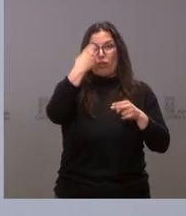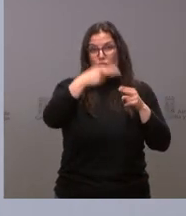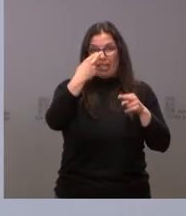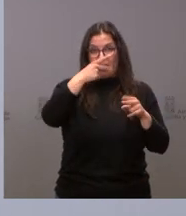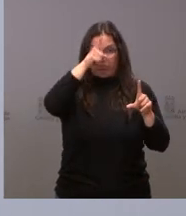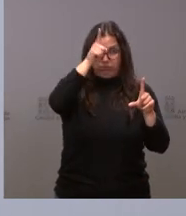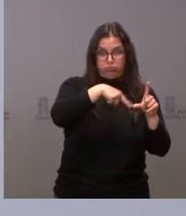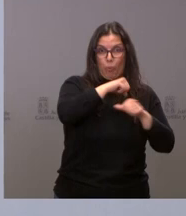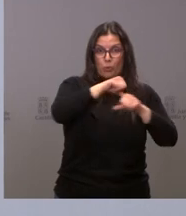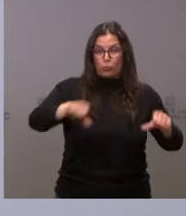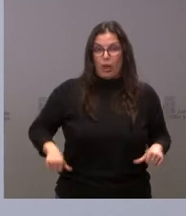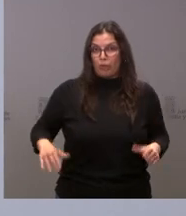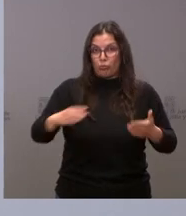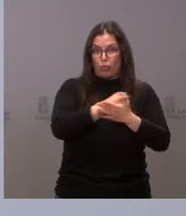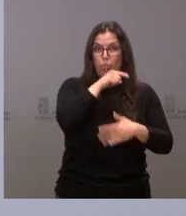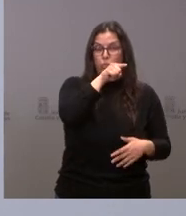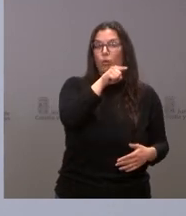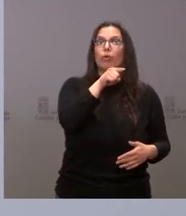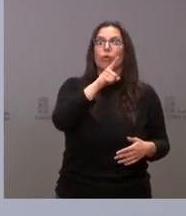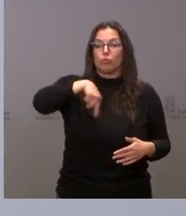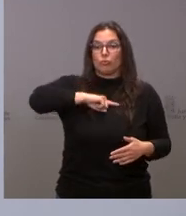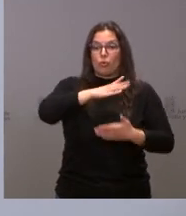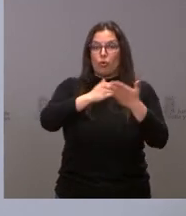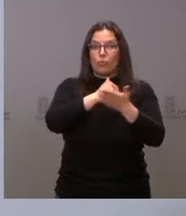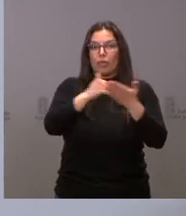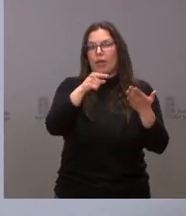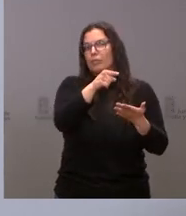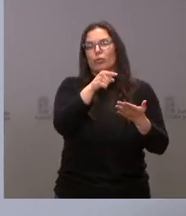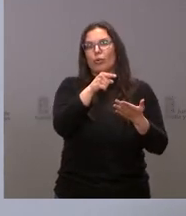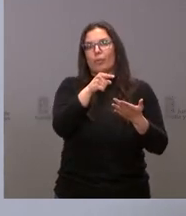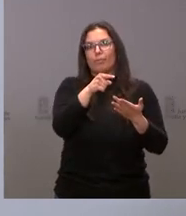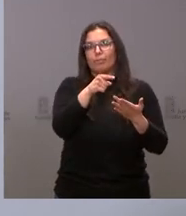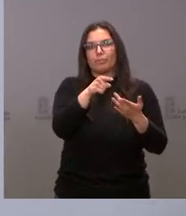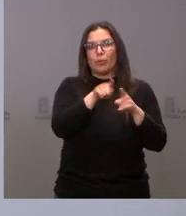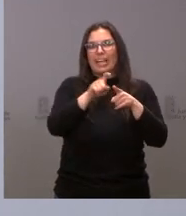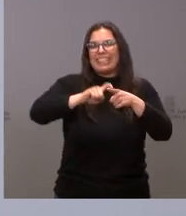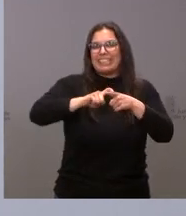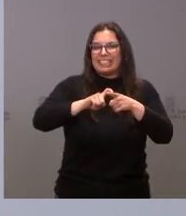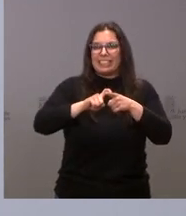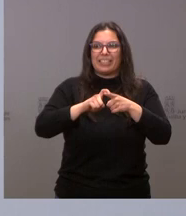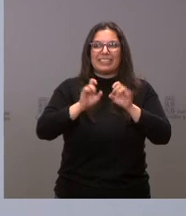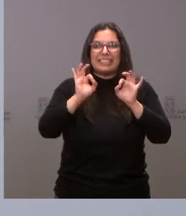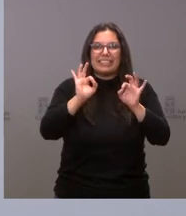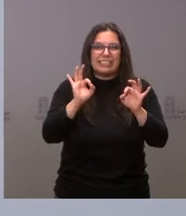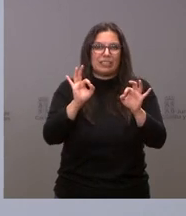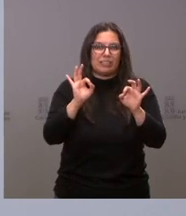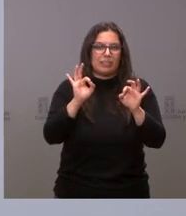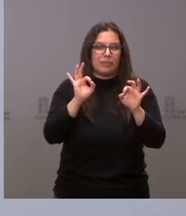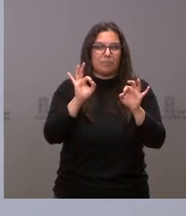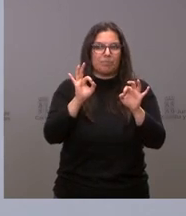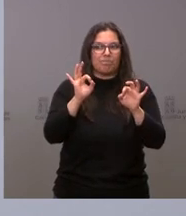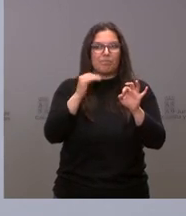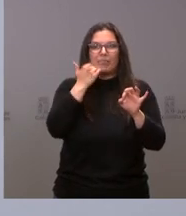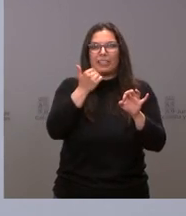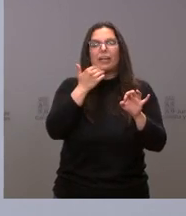portuguesa de nuestra comunidad autónoma pues tiene unas características una peculiaridad